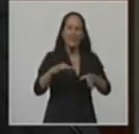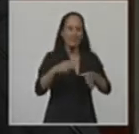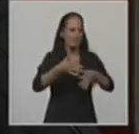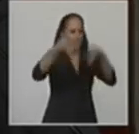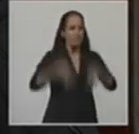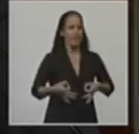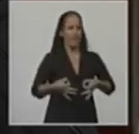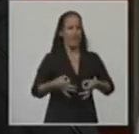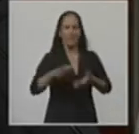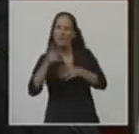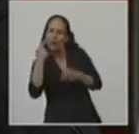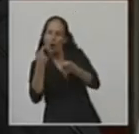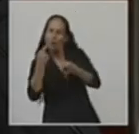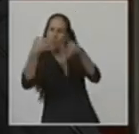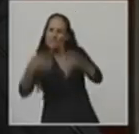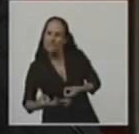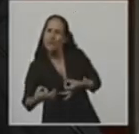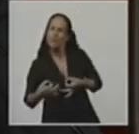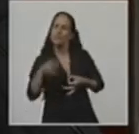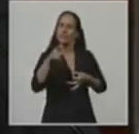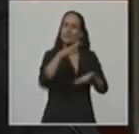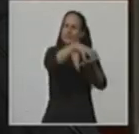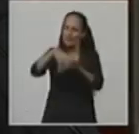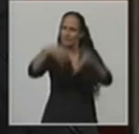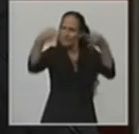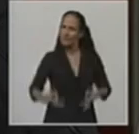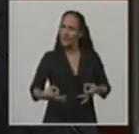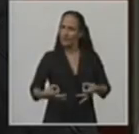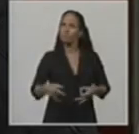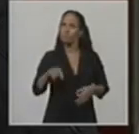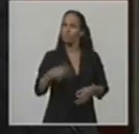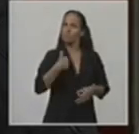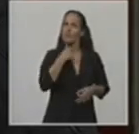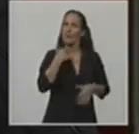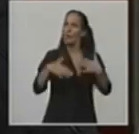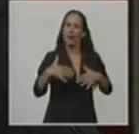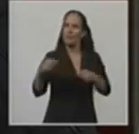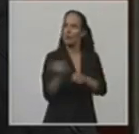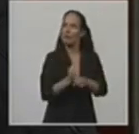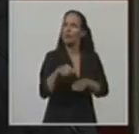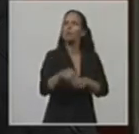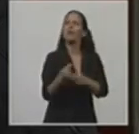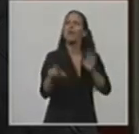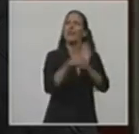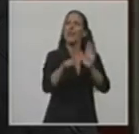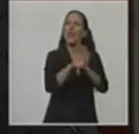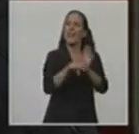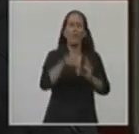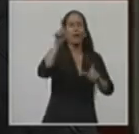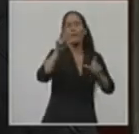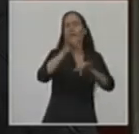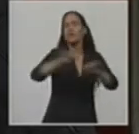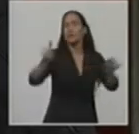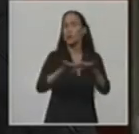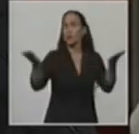órganos de control. Para eso, promoveremos la rápida sanción de la ley de acceso a la información pública, para